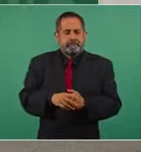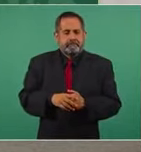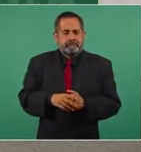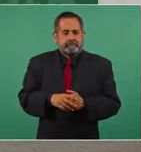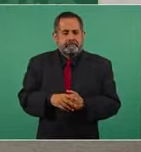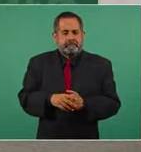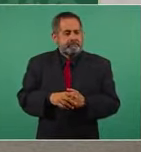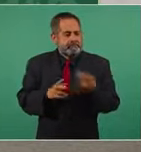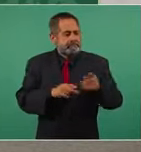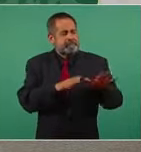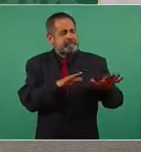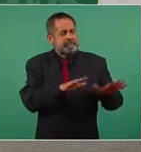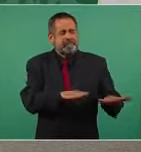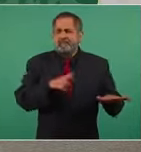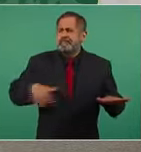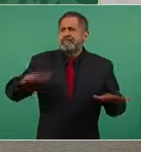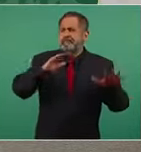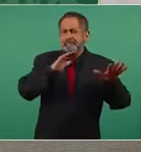va a bajar todo